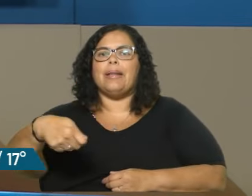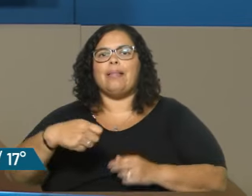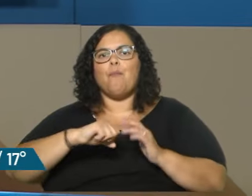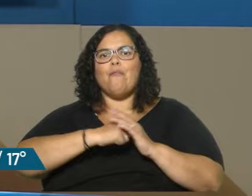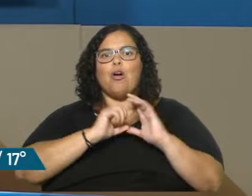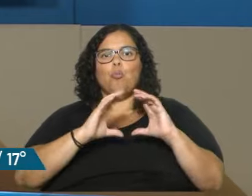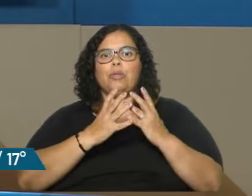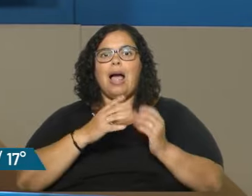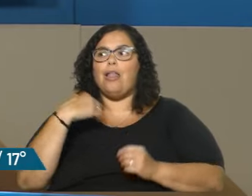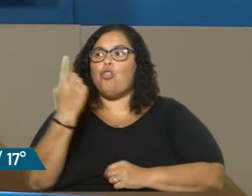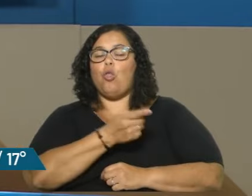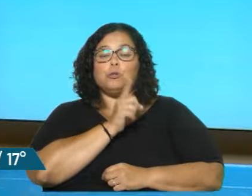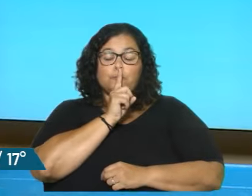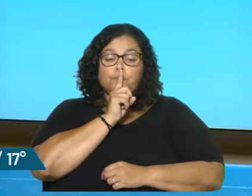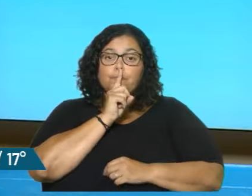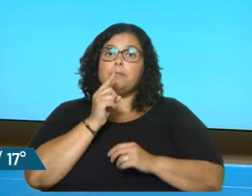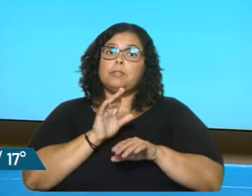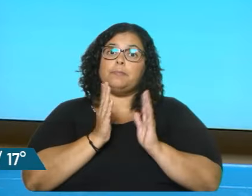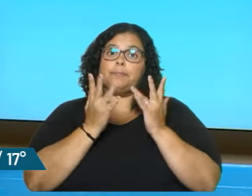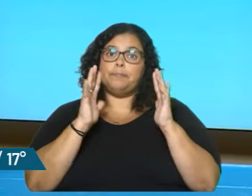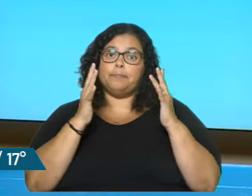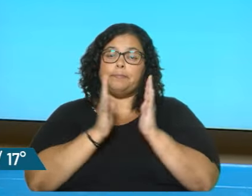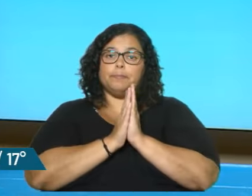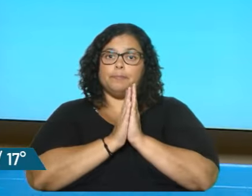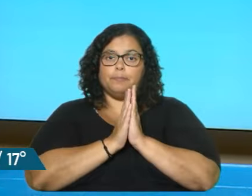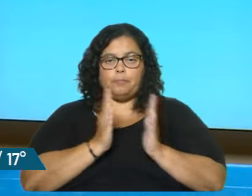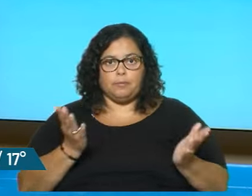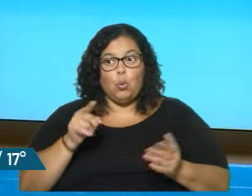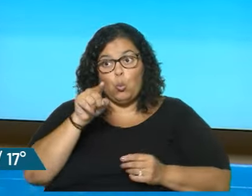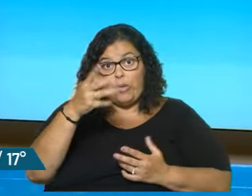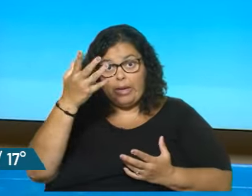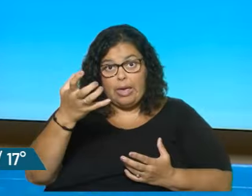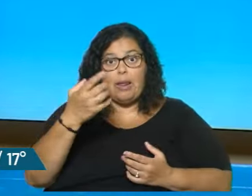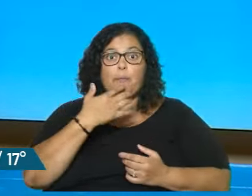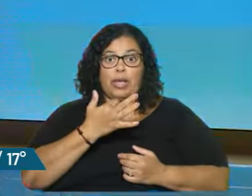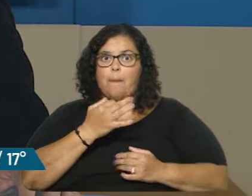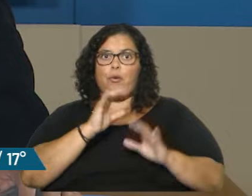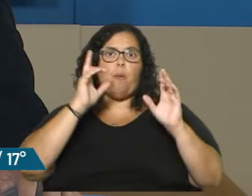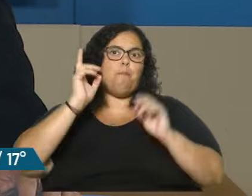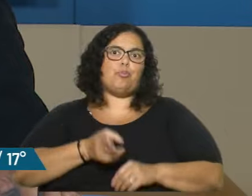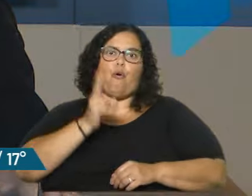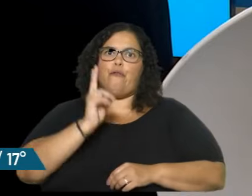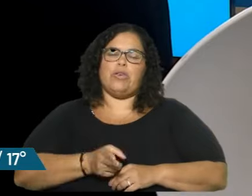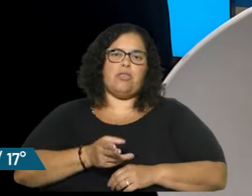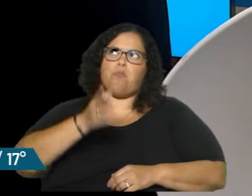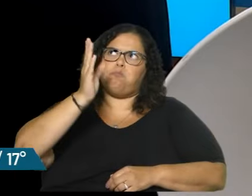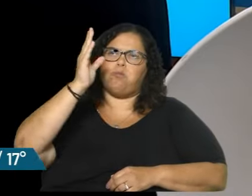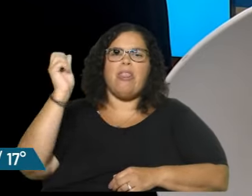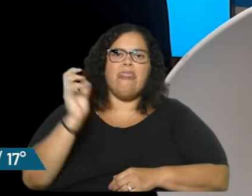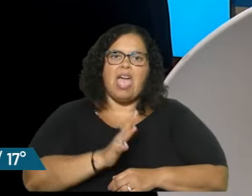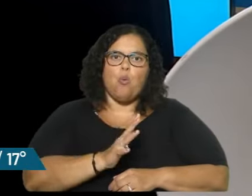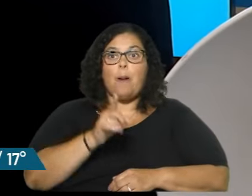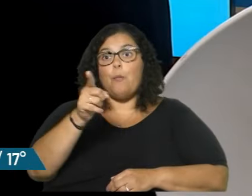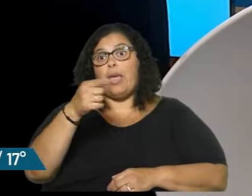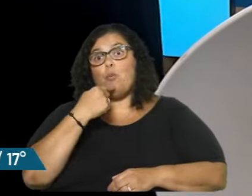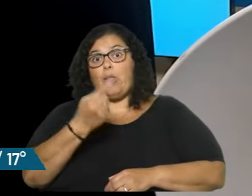aplaudiendo. Sí, vi que ustedes quieren prohibir el endeudamiento del país. En éxito, claro. O sea, si asumen, ustedes no pedirían un